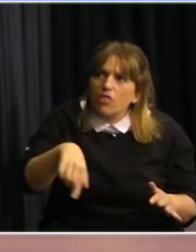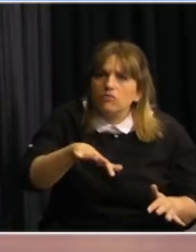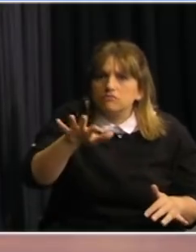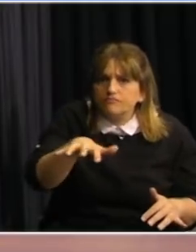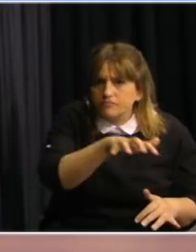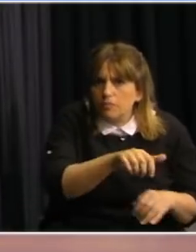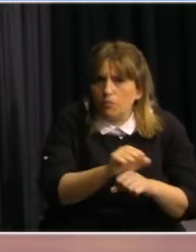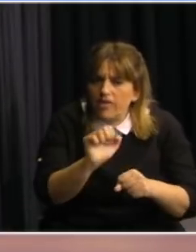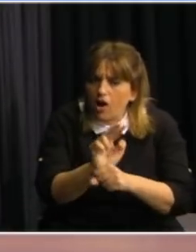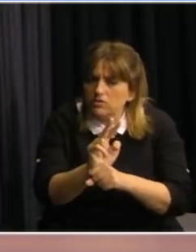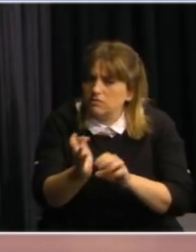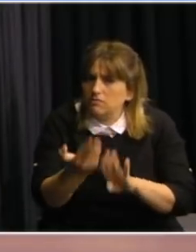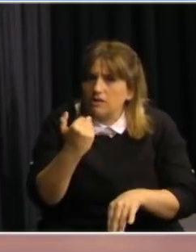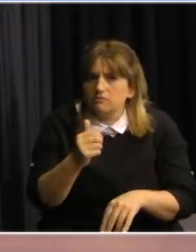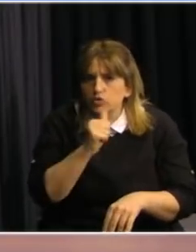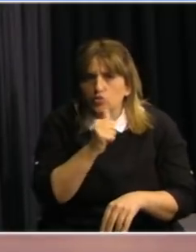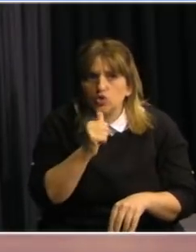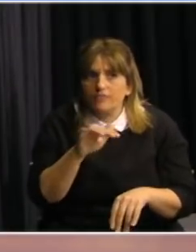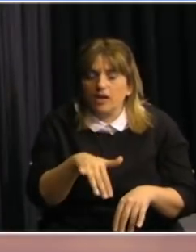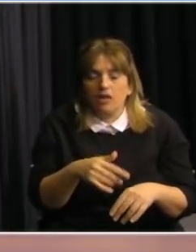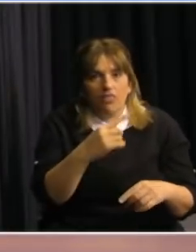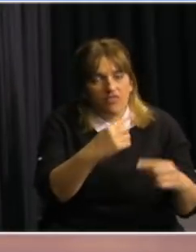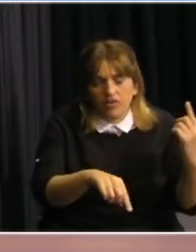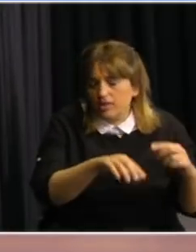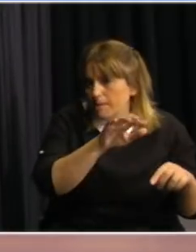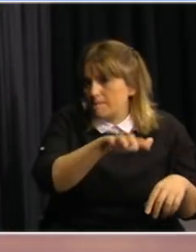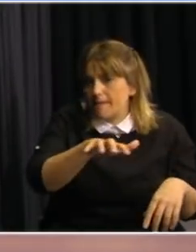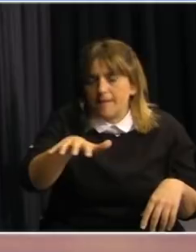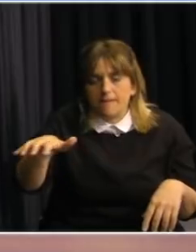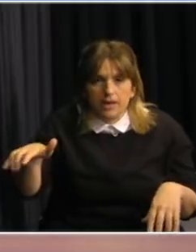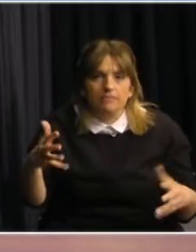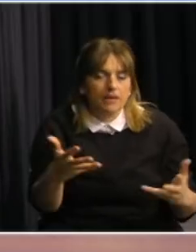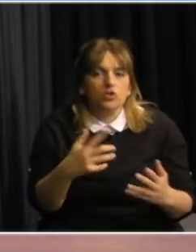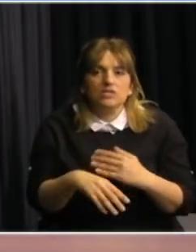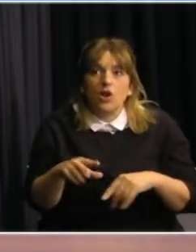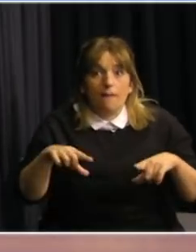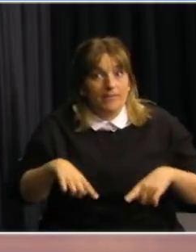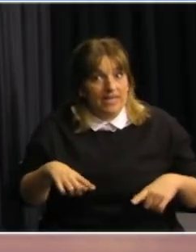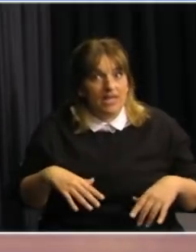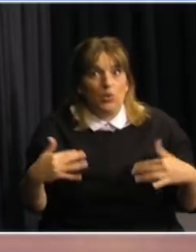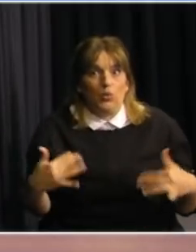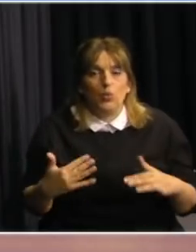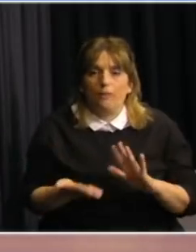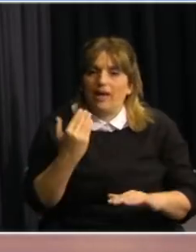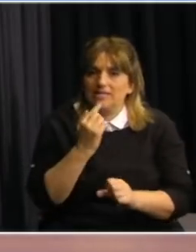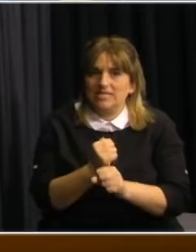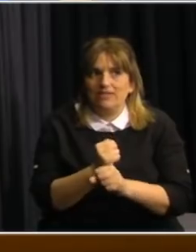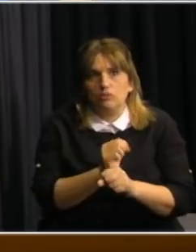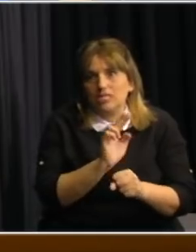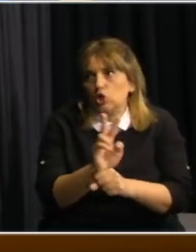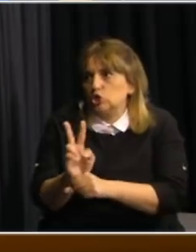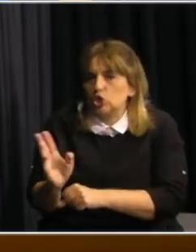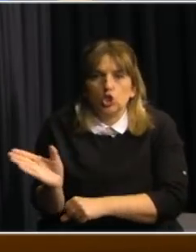podía apagar. Acá existen muchos brotes diseminados y entonces el Ministerio tiene más trabajo para realmente mantener el rastreo de todo.